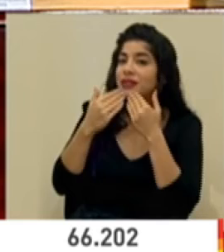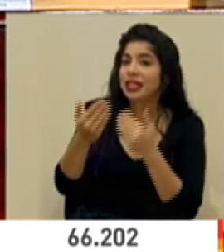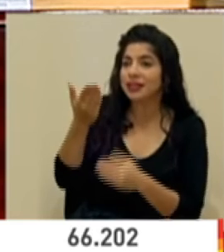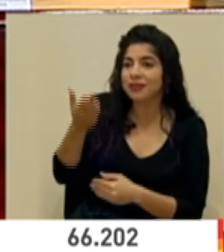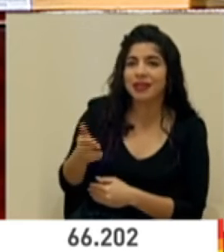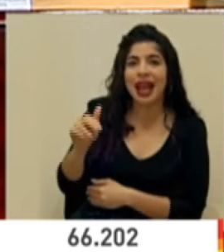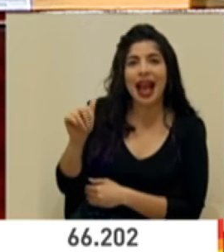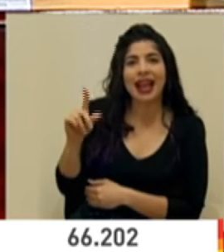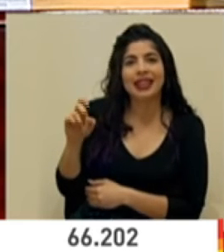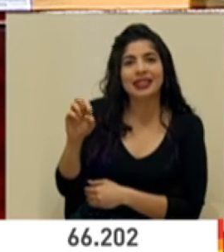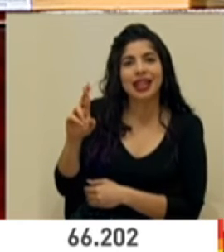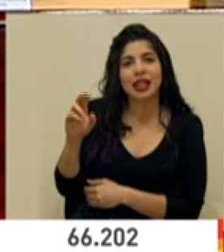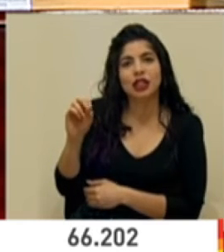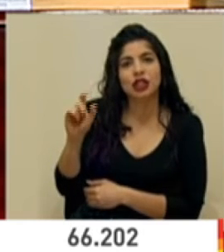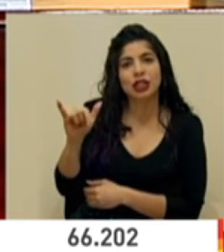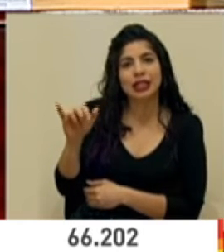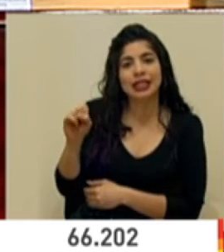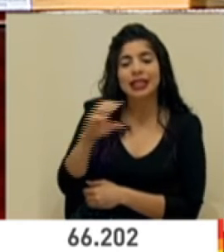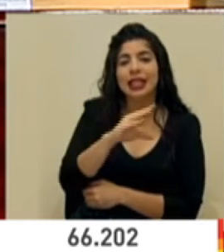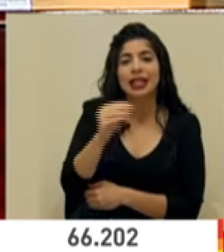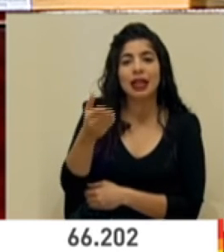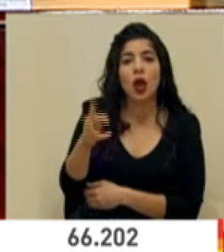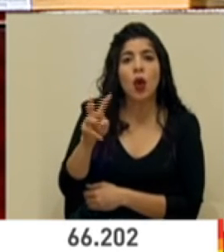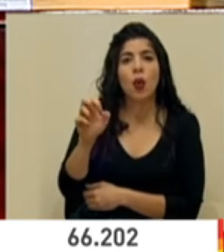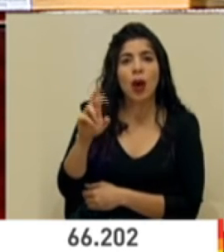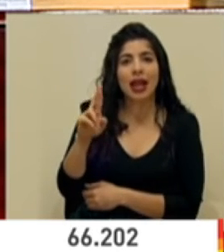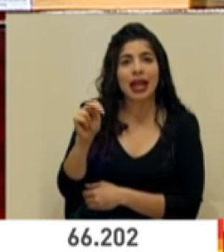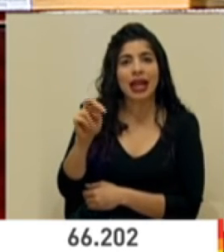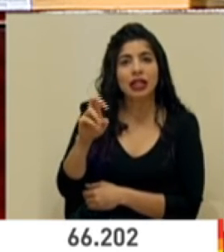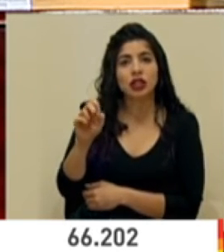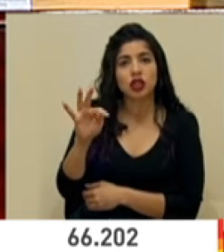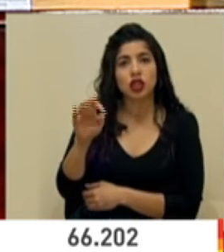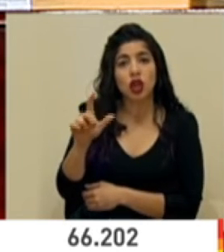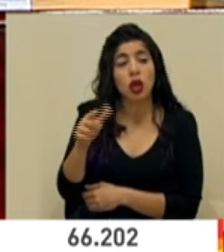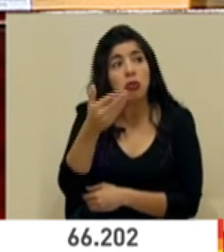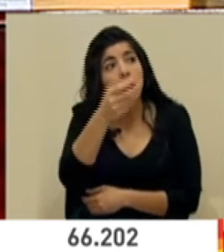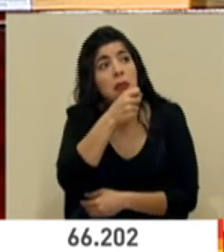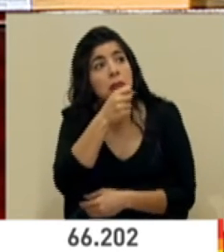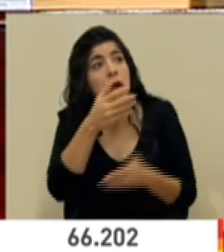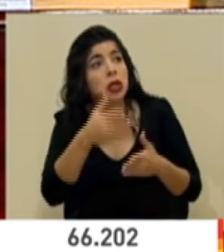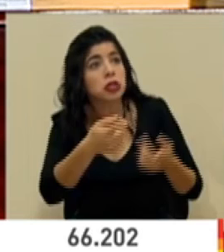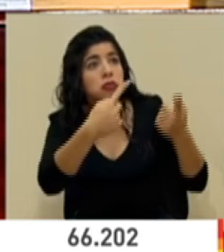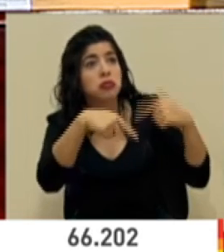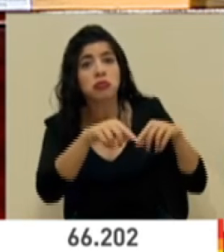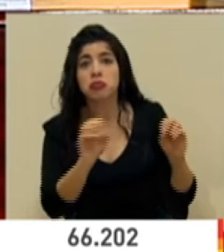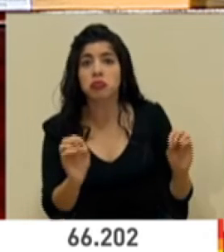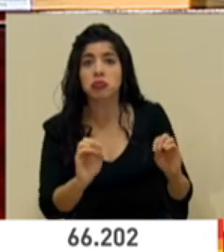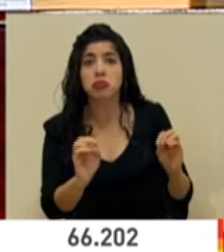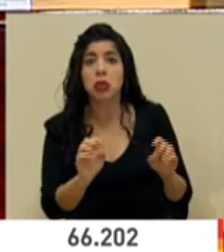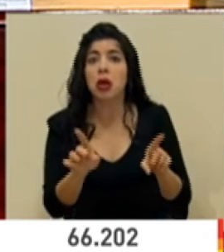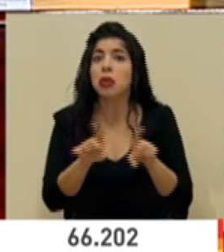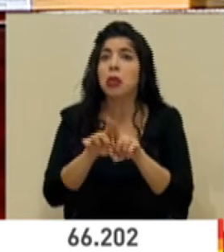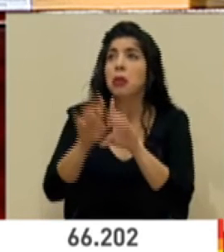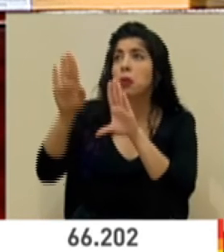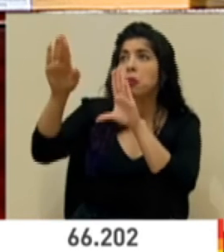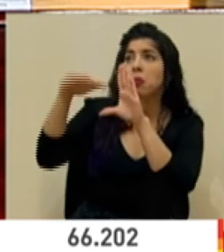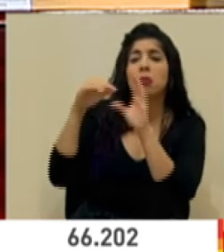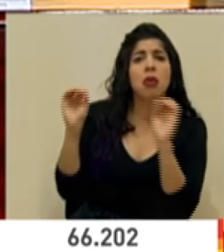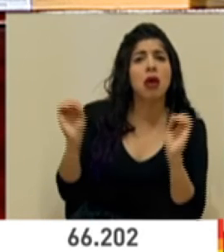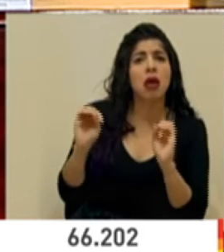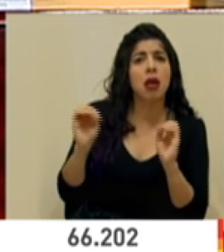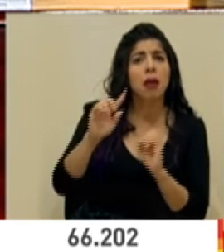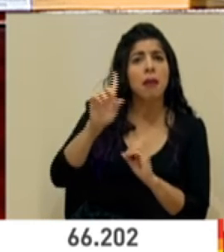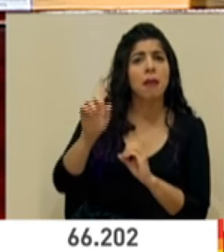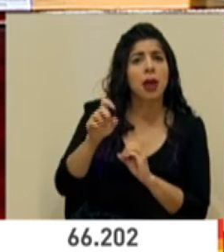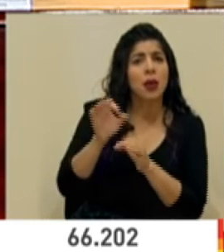Solís y al señor Werner Stoltz. No contamos con medios presentes el día de hoy, tampoco tenemos consultas de los medios